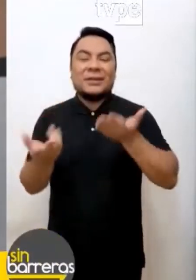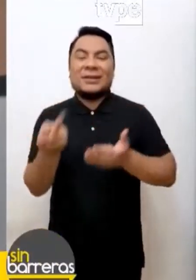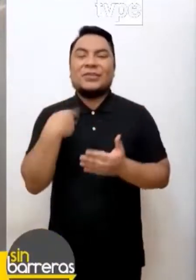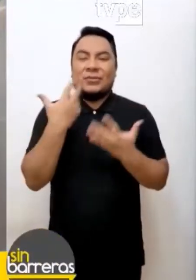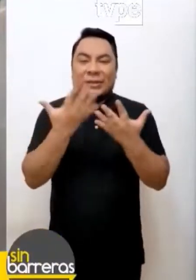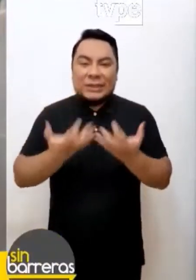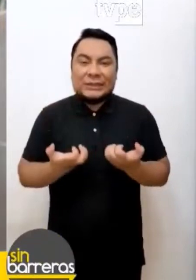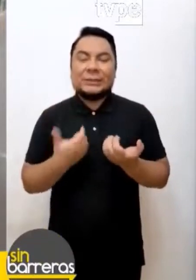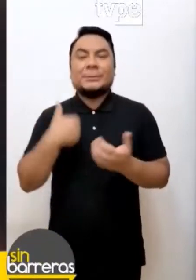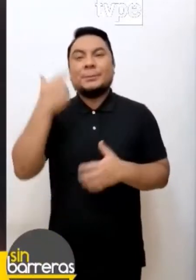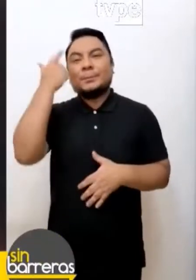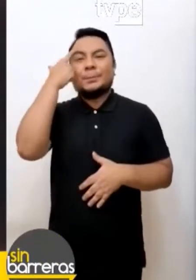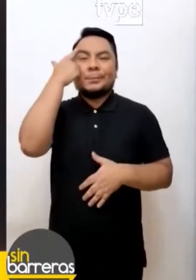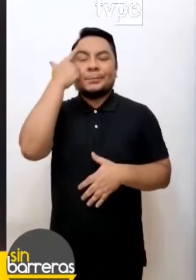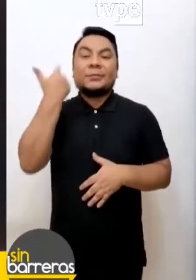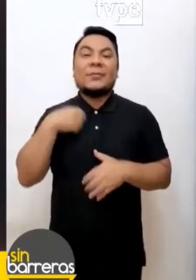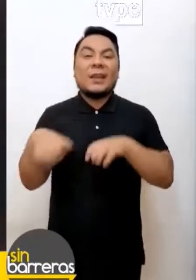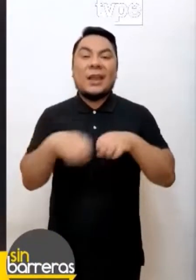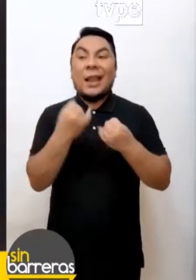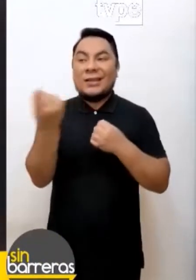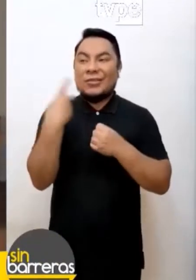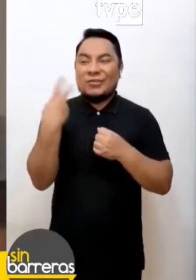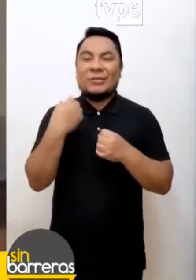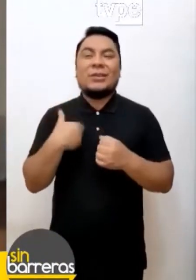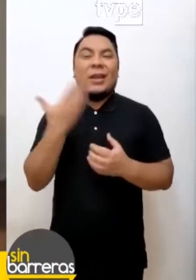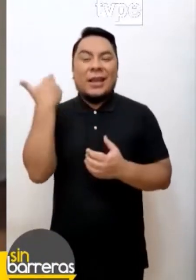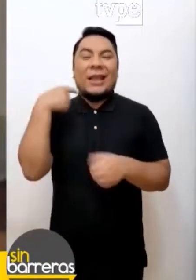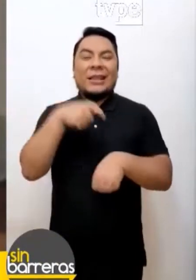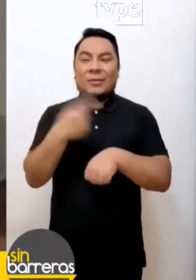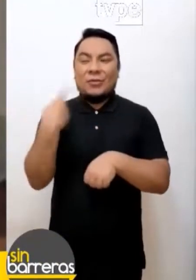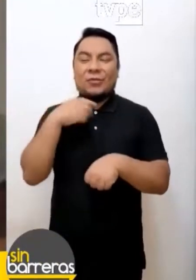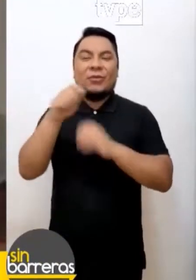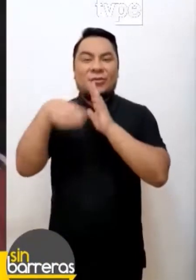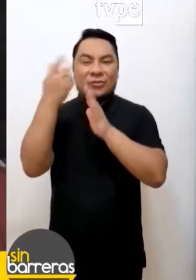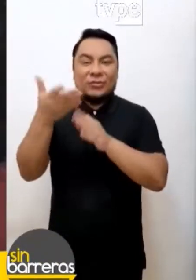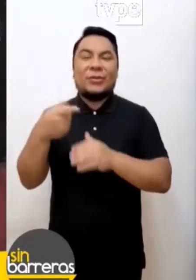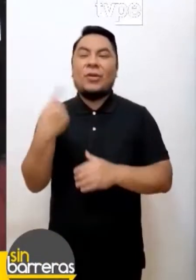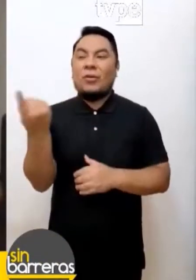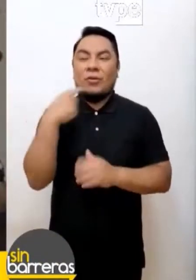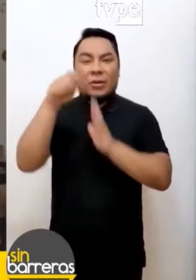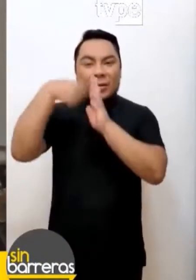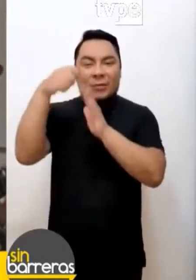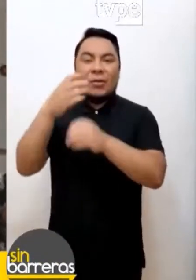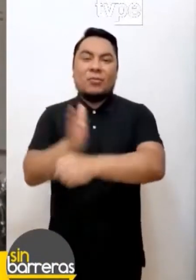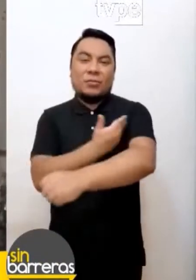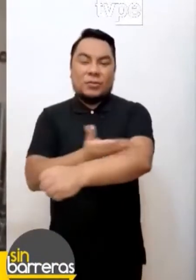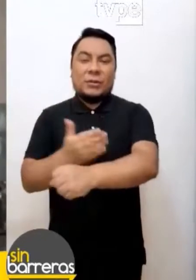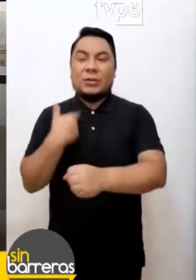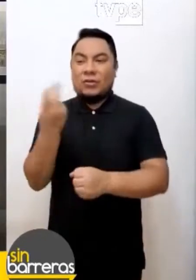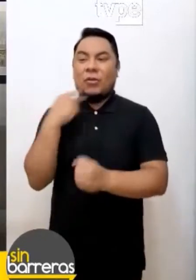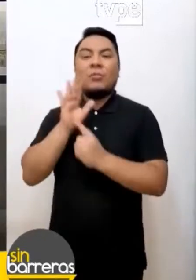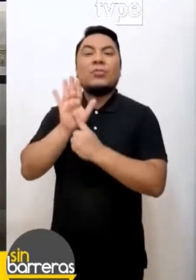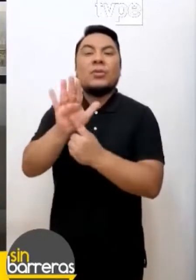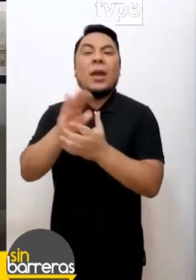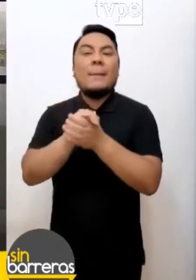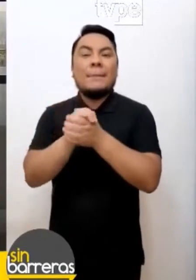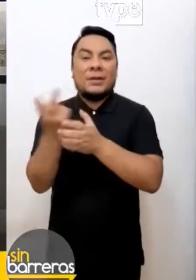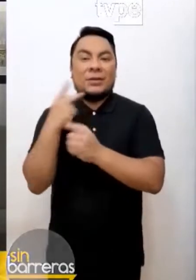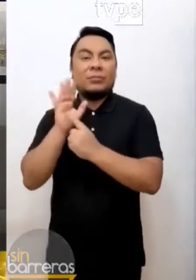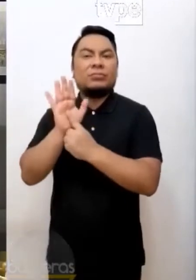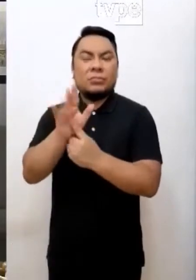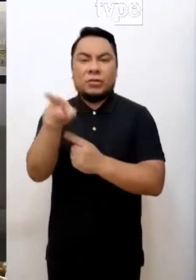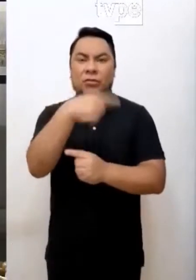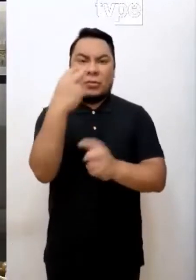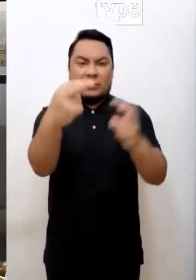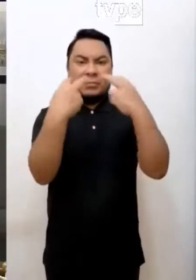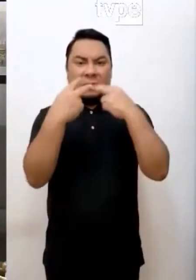en donde yo quise hacer algo con Jaime. Hace tiempo queríamos hacer un proyecto juntos, ¿no? Mostrar nuestra amistad para que todo el mundo vea